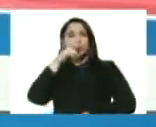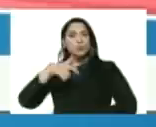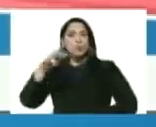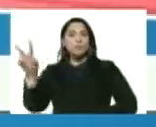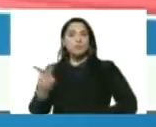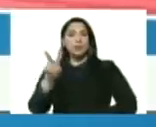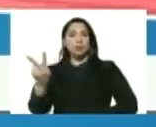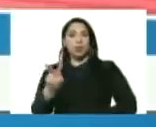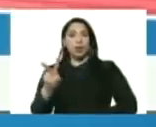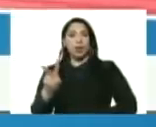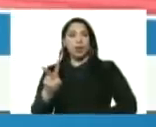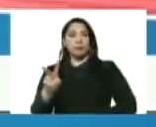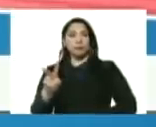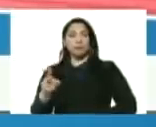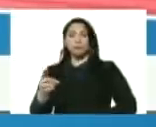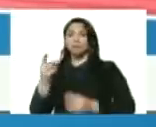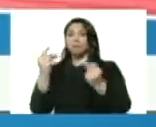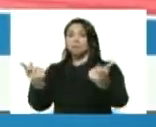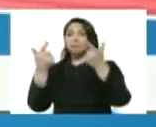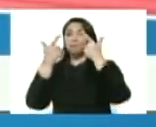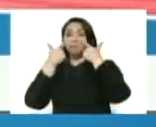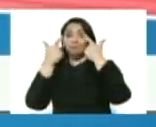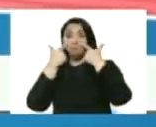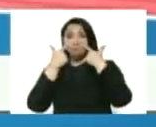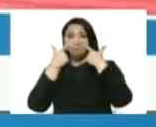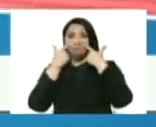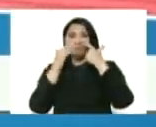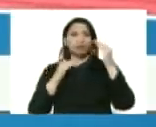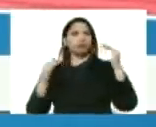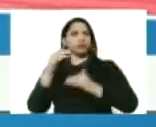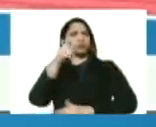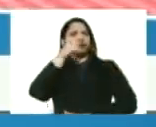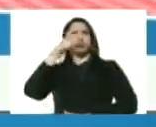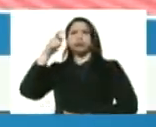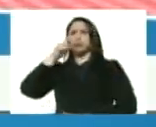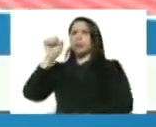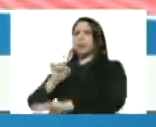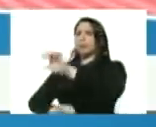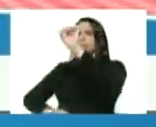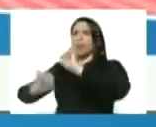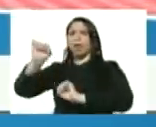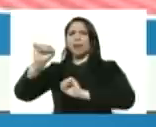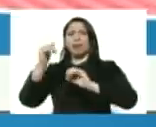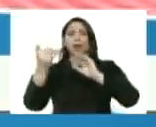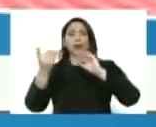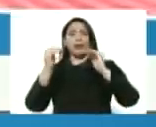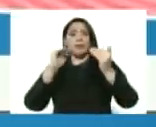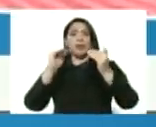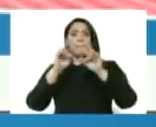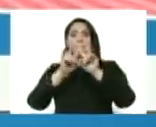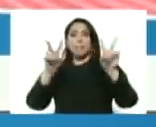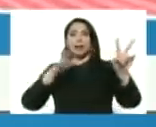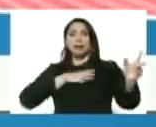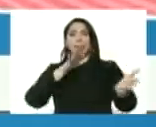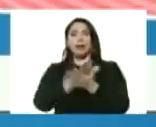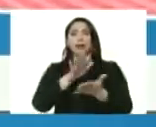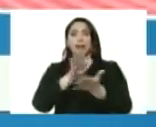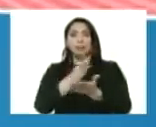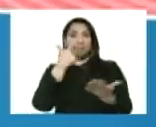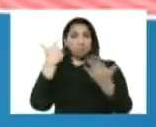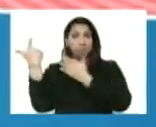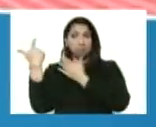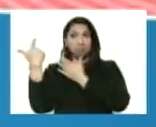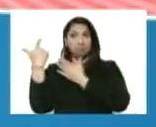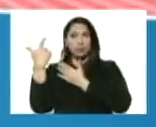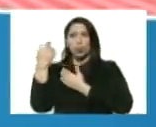Venezuela alerta guardia en alto para defender la estabilidad la paz y la tranquilidad miren esa belleza